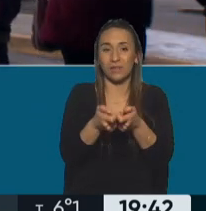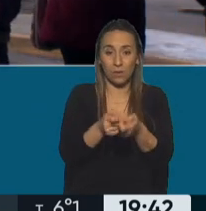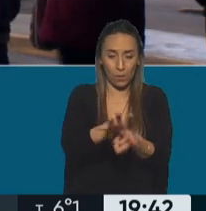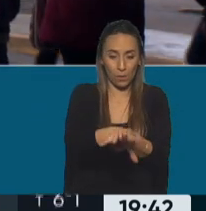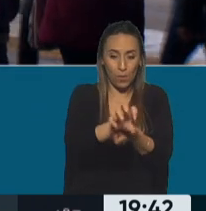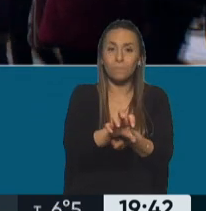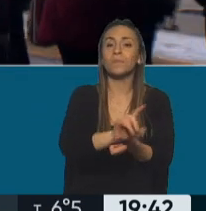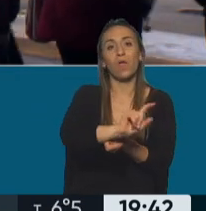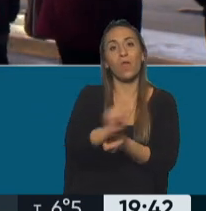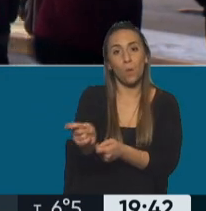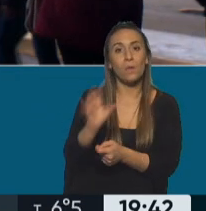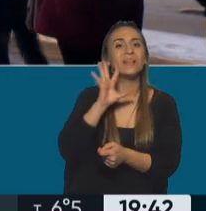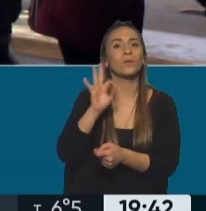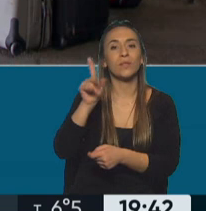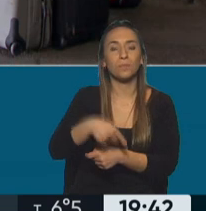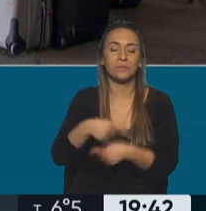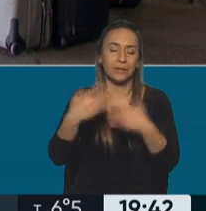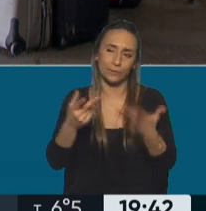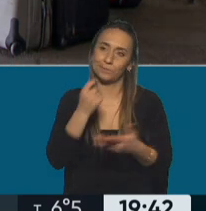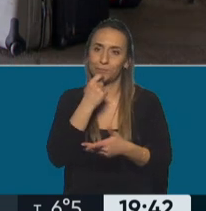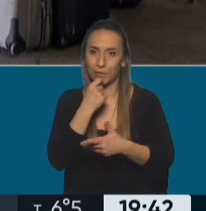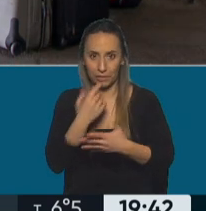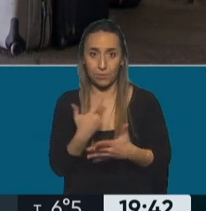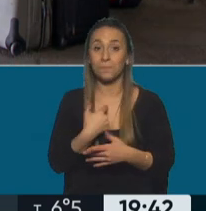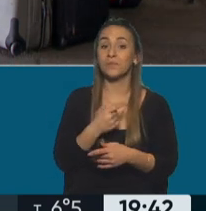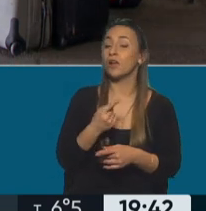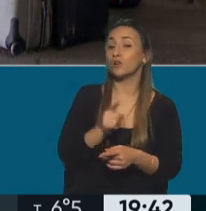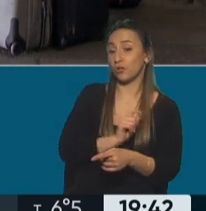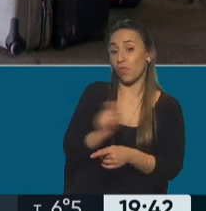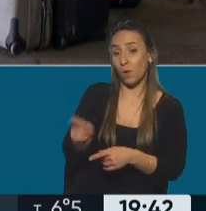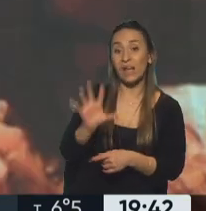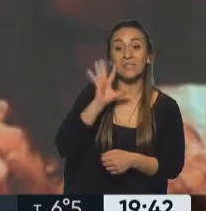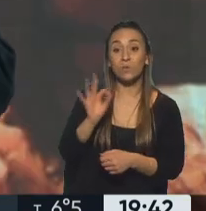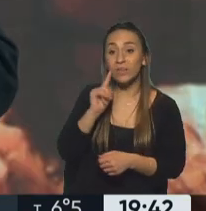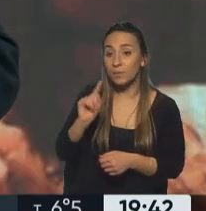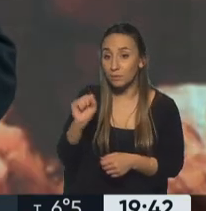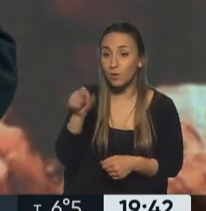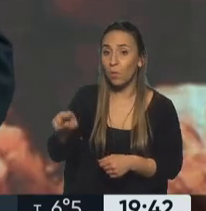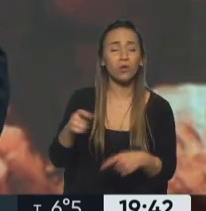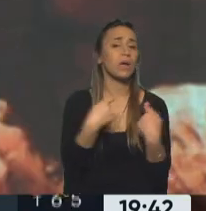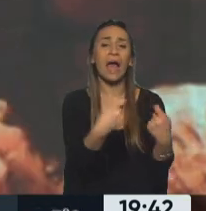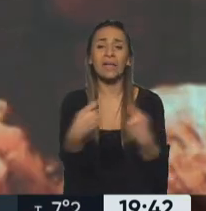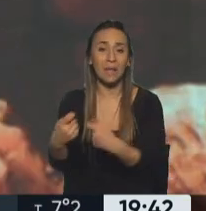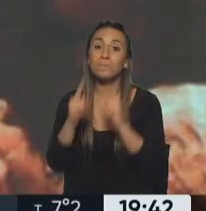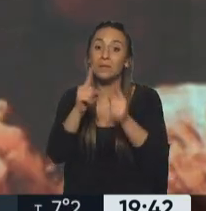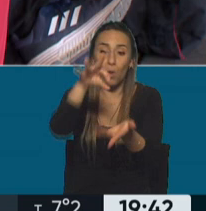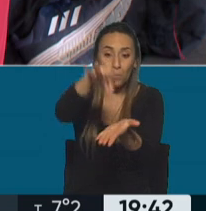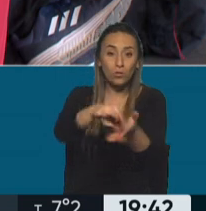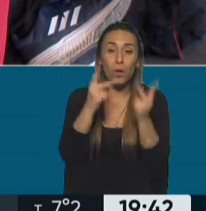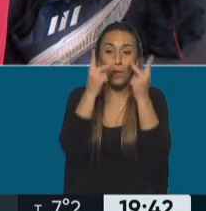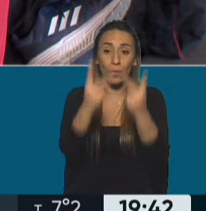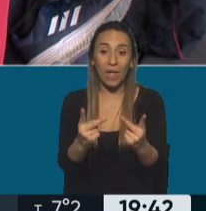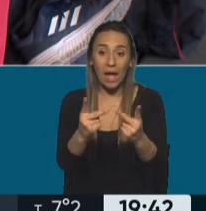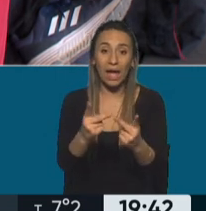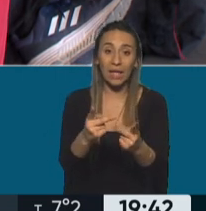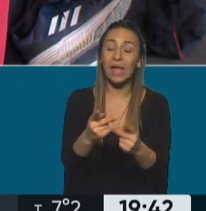50%. Por ejemplo, te dicen, bueno, yo te doy 50.000 pesos, la lo tenés que gastarlo en el destino que elegiste. Lo podés gastar